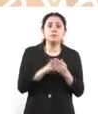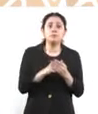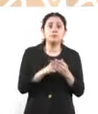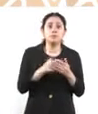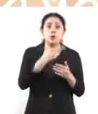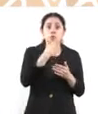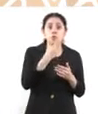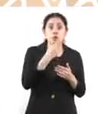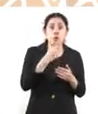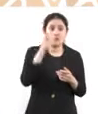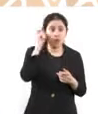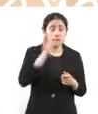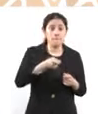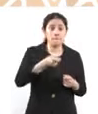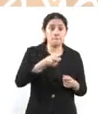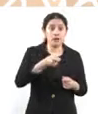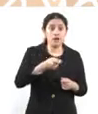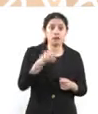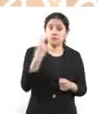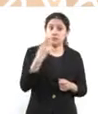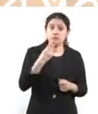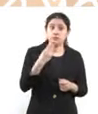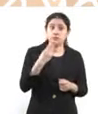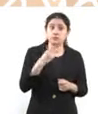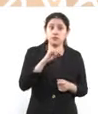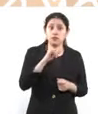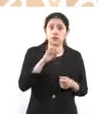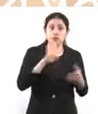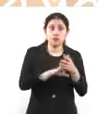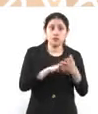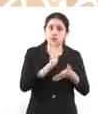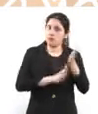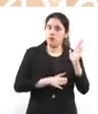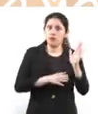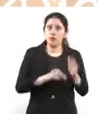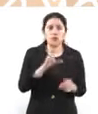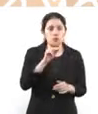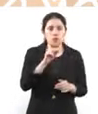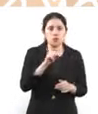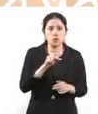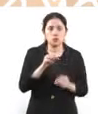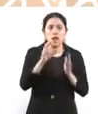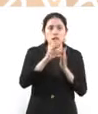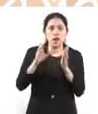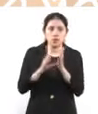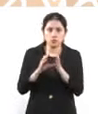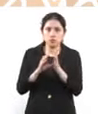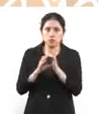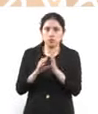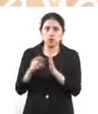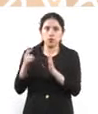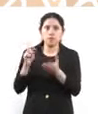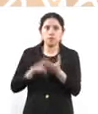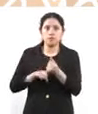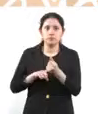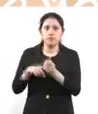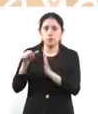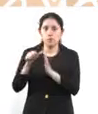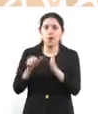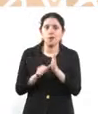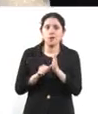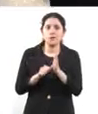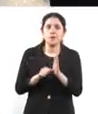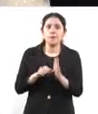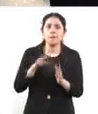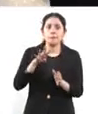si dicta prisión o no, ya bien establecido en la Constitución, en el artículo 19. En el caso de la